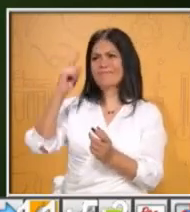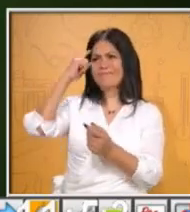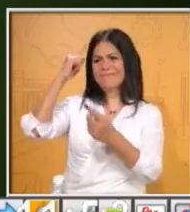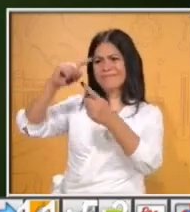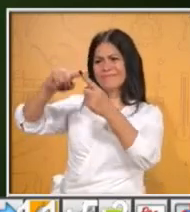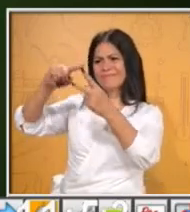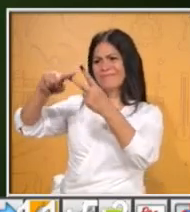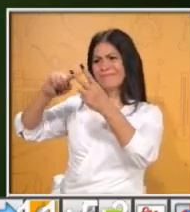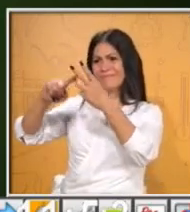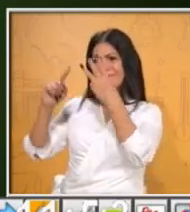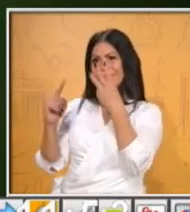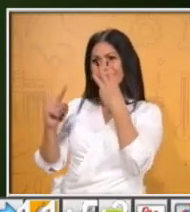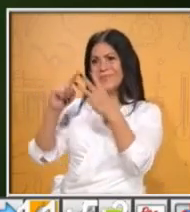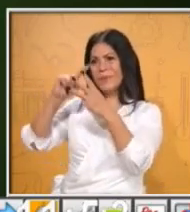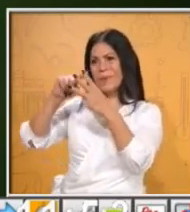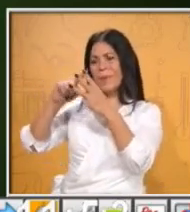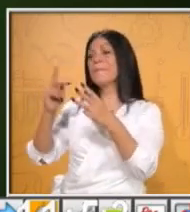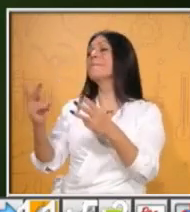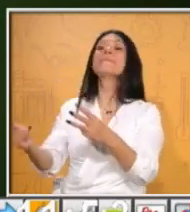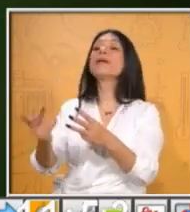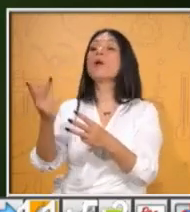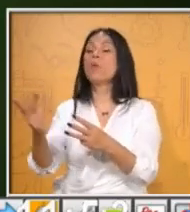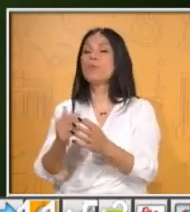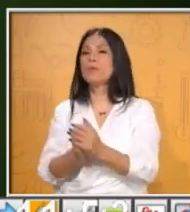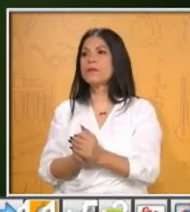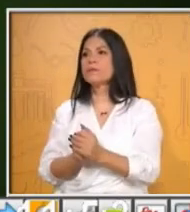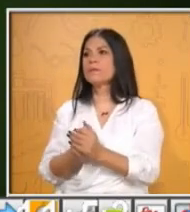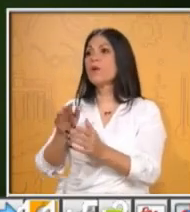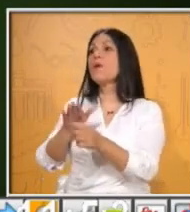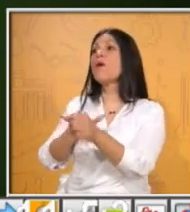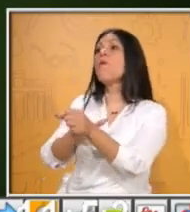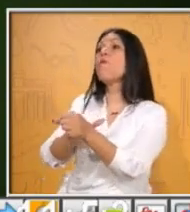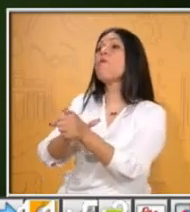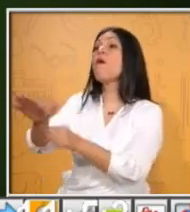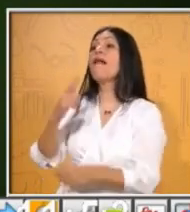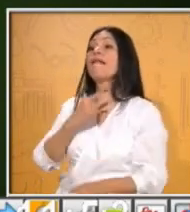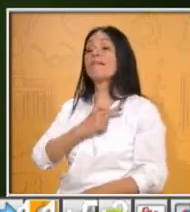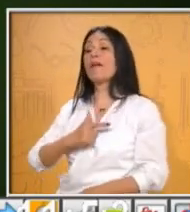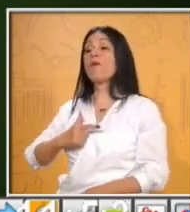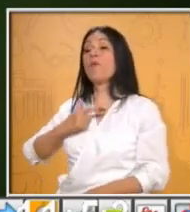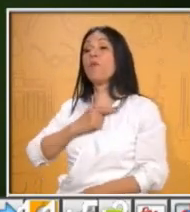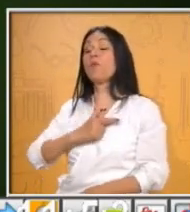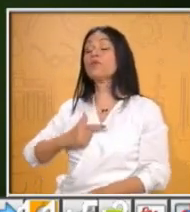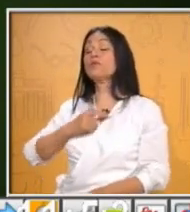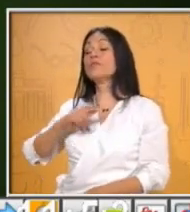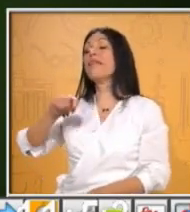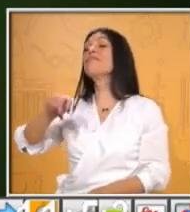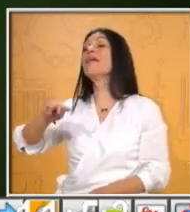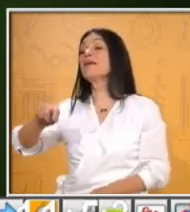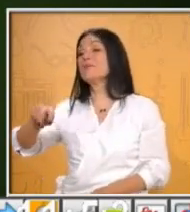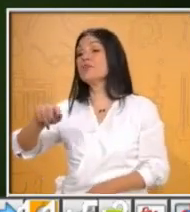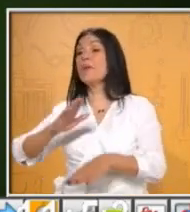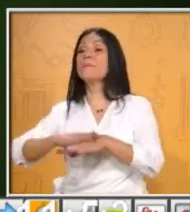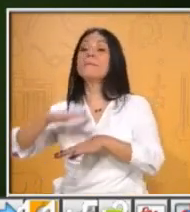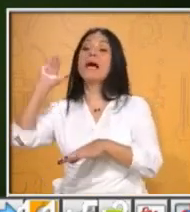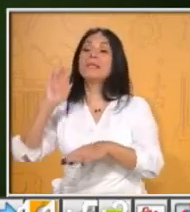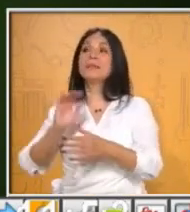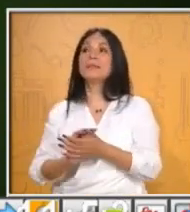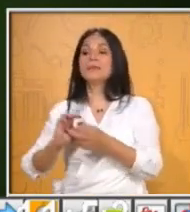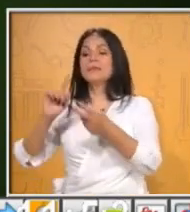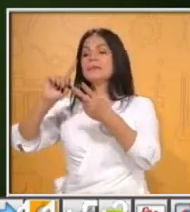Bueno, teníamos algunas preguntas sobre los intereses que tenemos desde los programas que te gustan, la comida